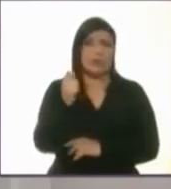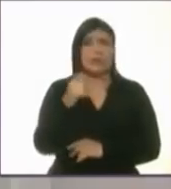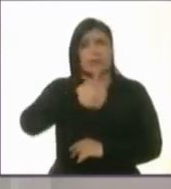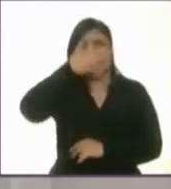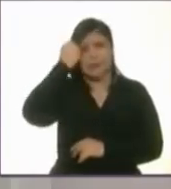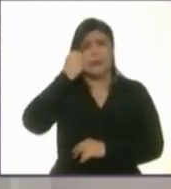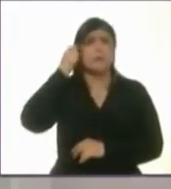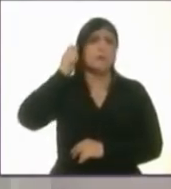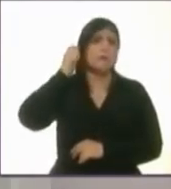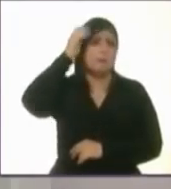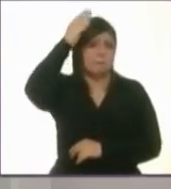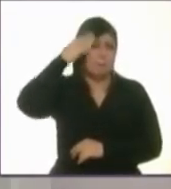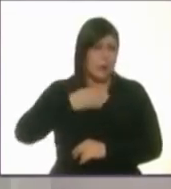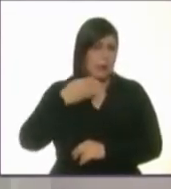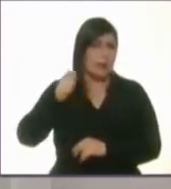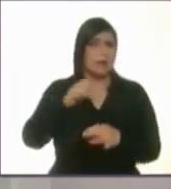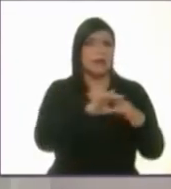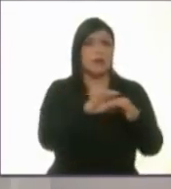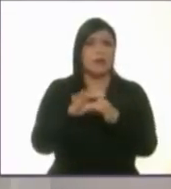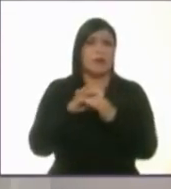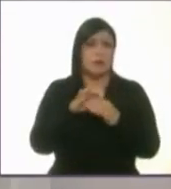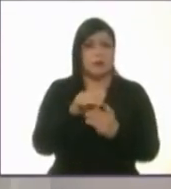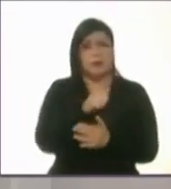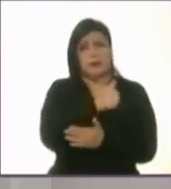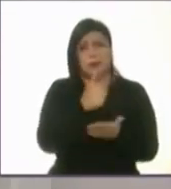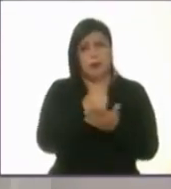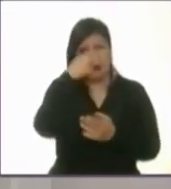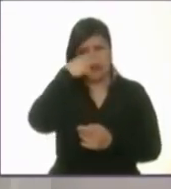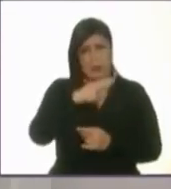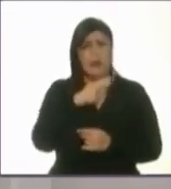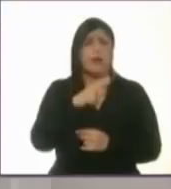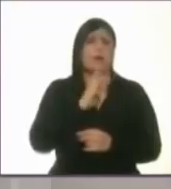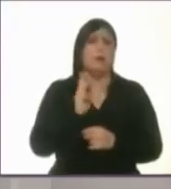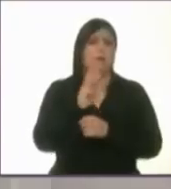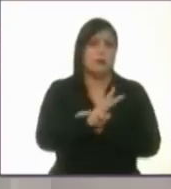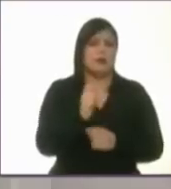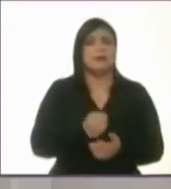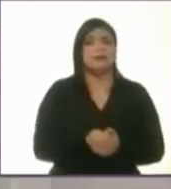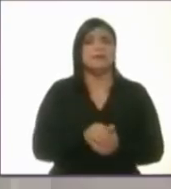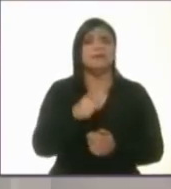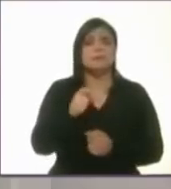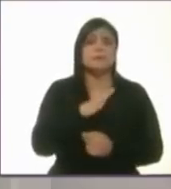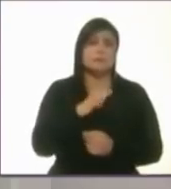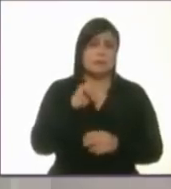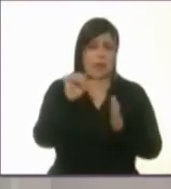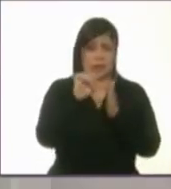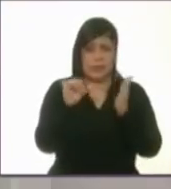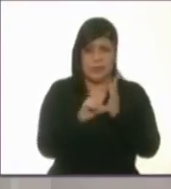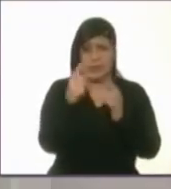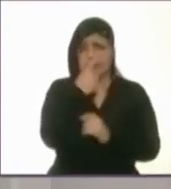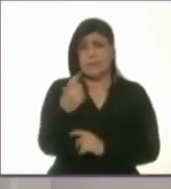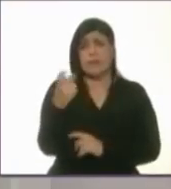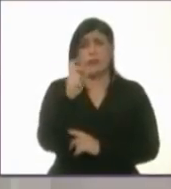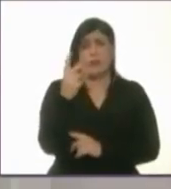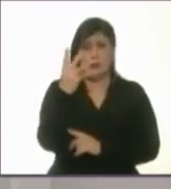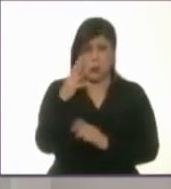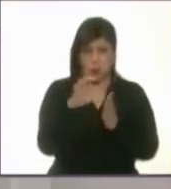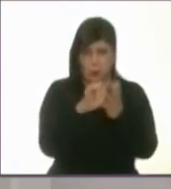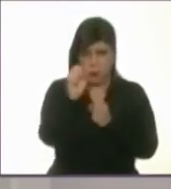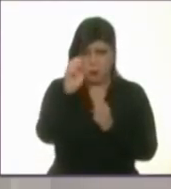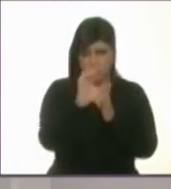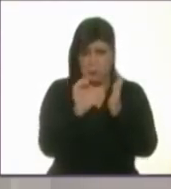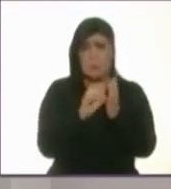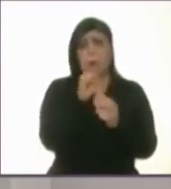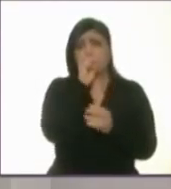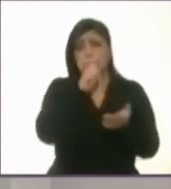Alejandra Barrales de la Coalición por la Ciudad de México al Frente. El artículo 134 constitucional establece